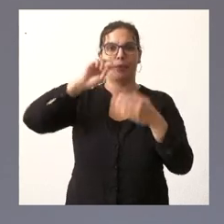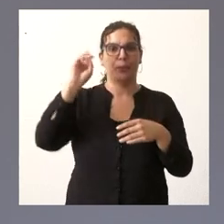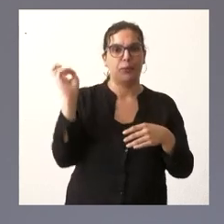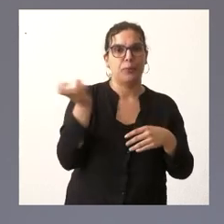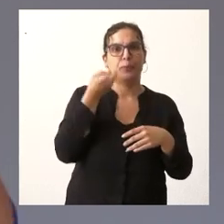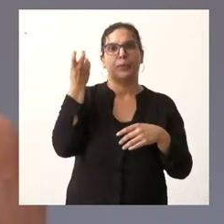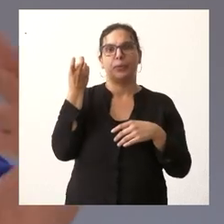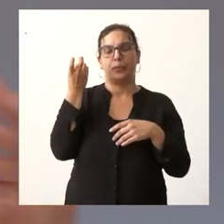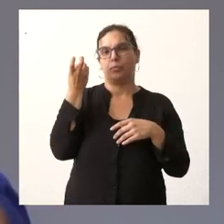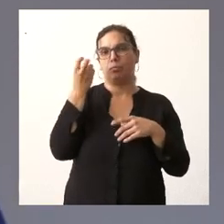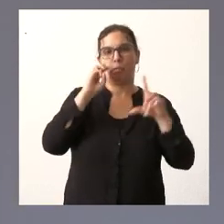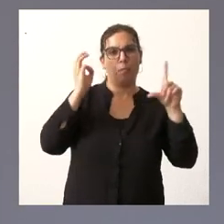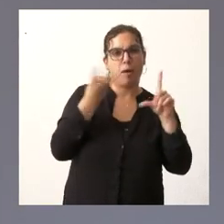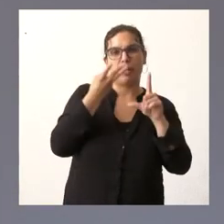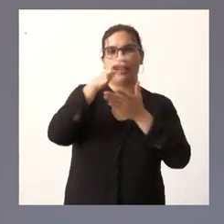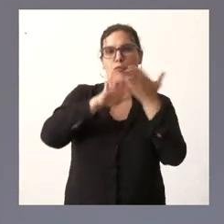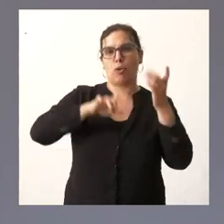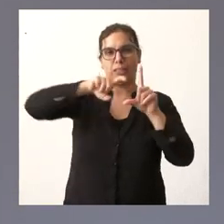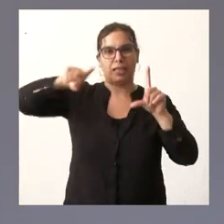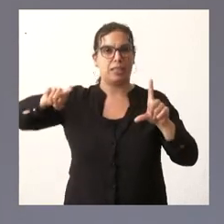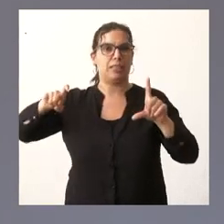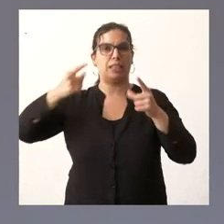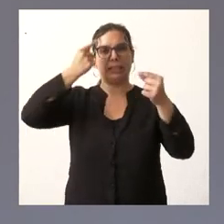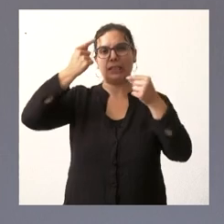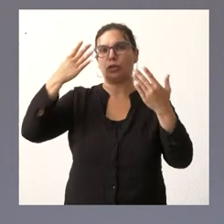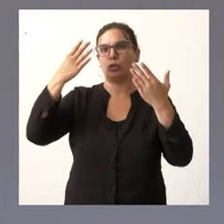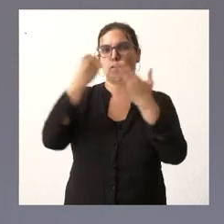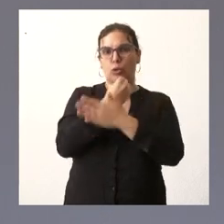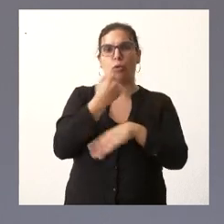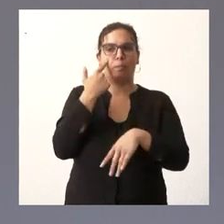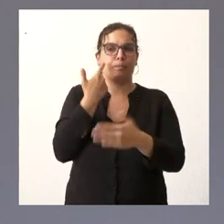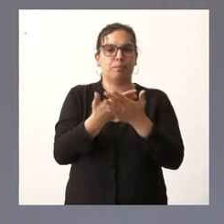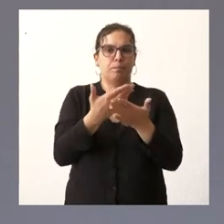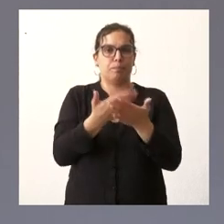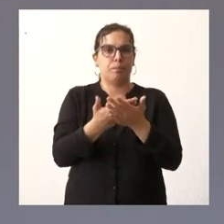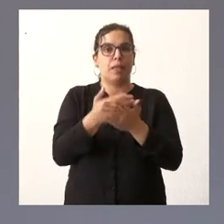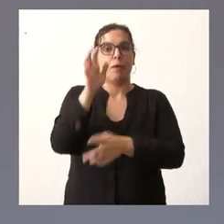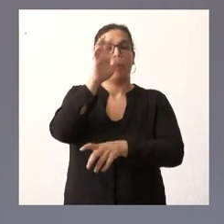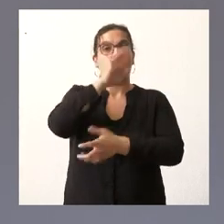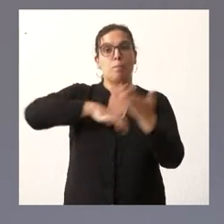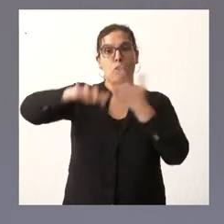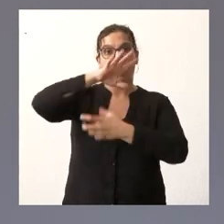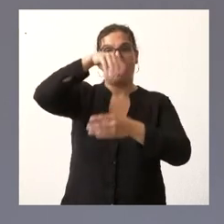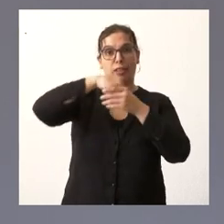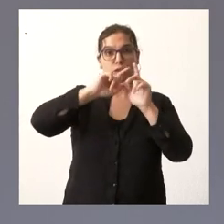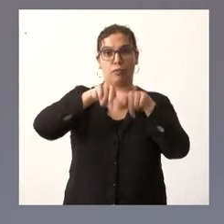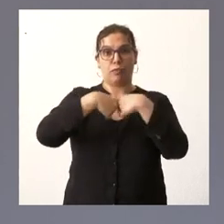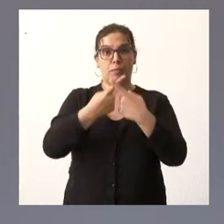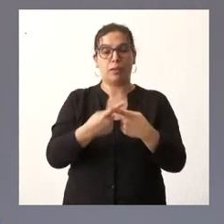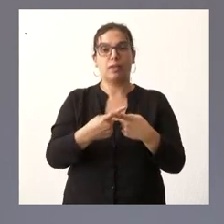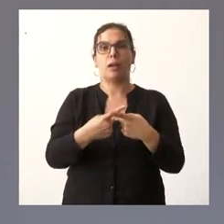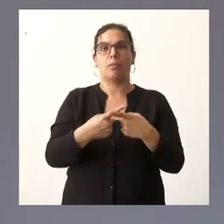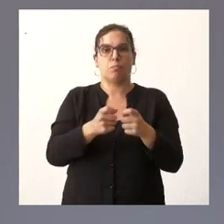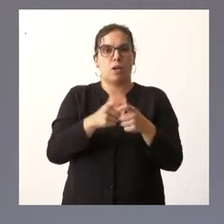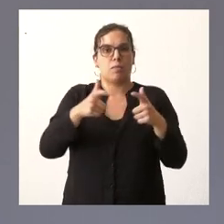diferentes portales con informes y estadísticas en que se pone de manifiesto que la violencia intrafamiliar está aumentando